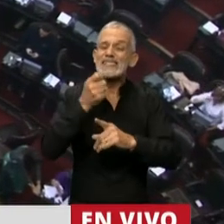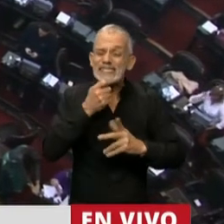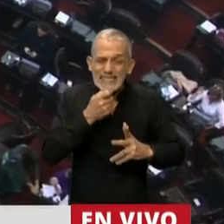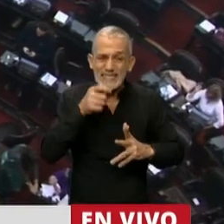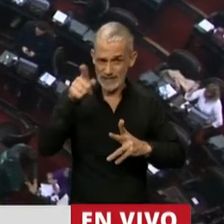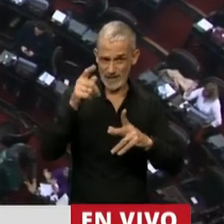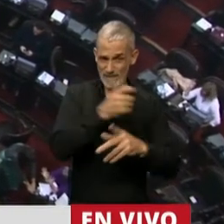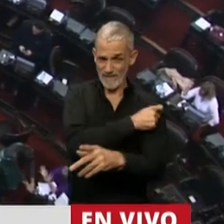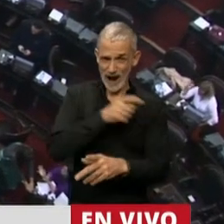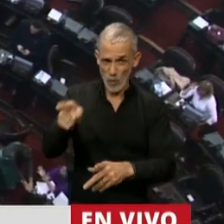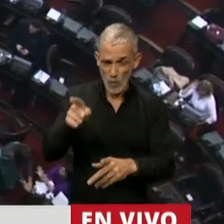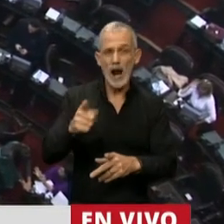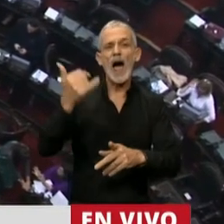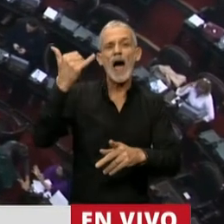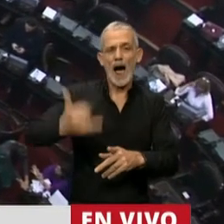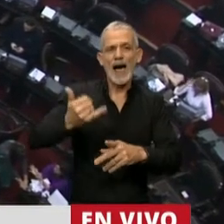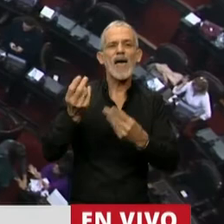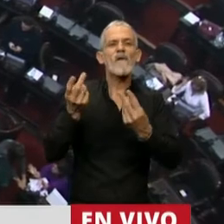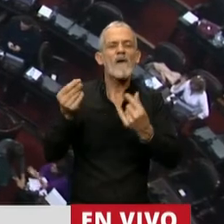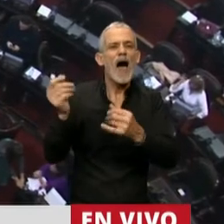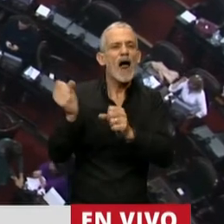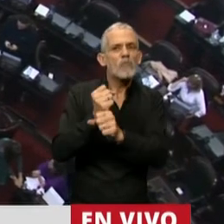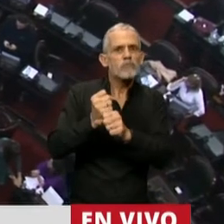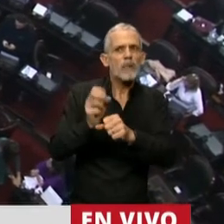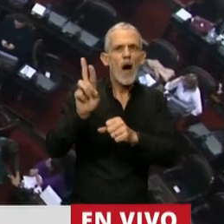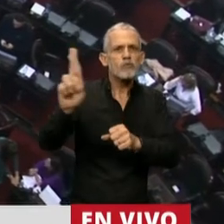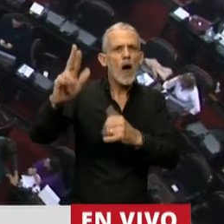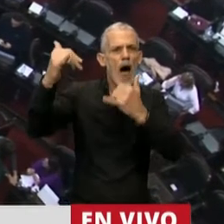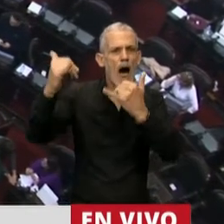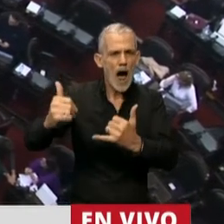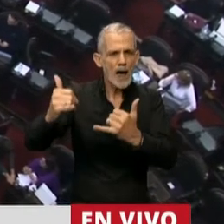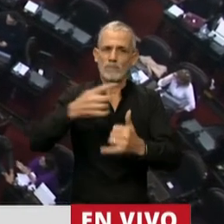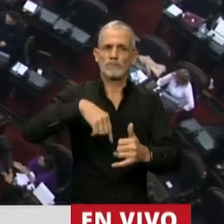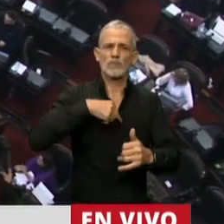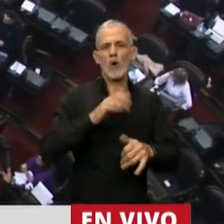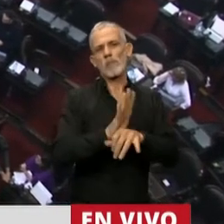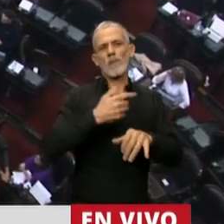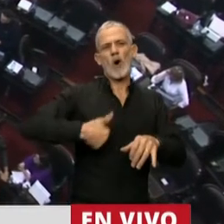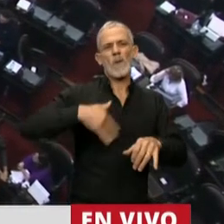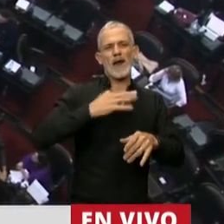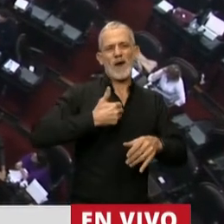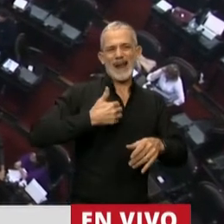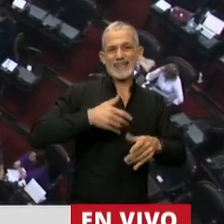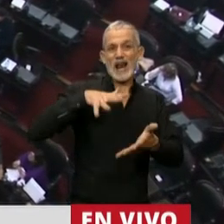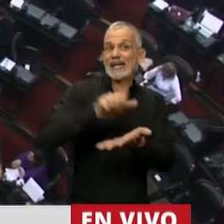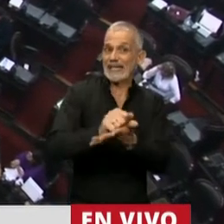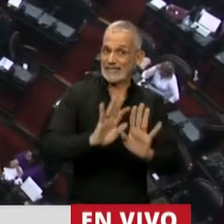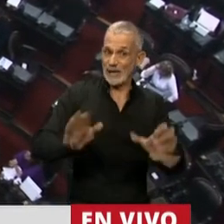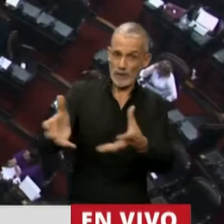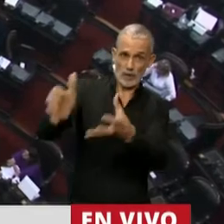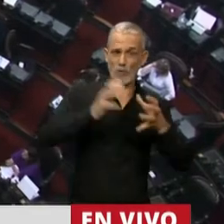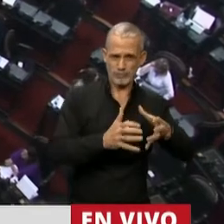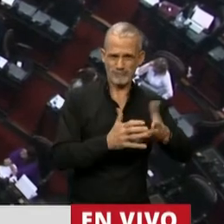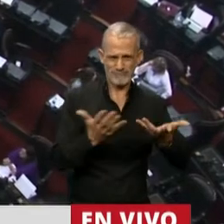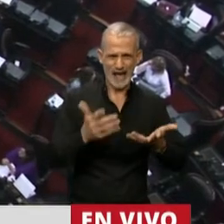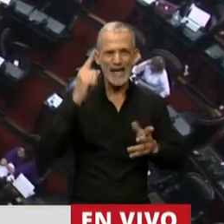vacunas sean validadas, autorizadas. Y en esto hay opiniones internacionales